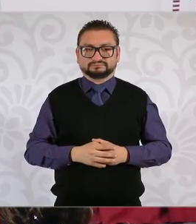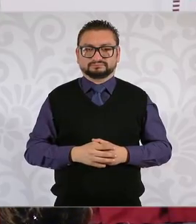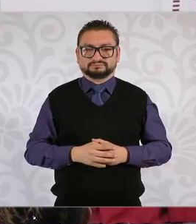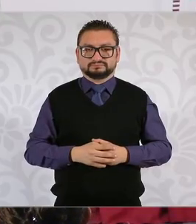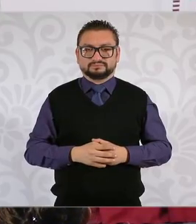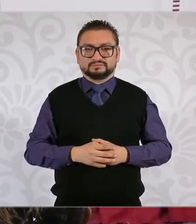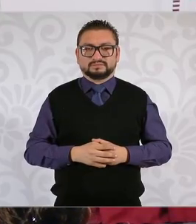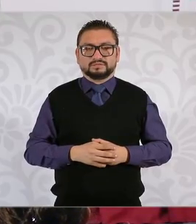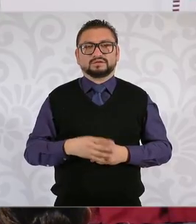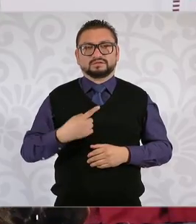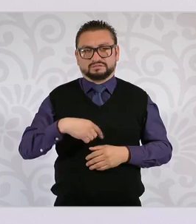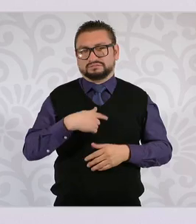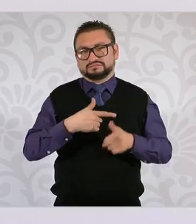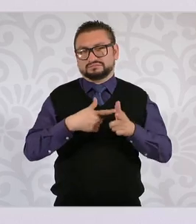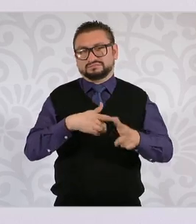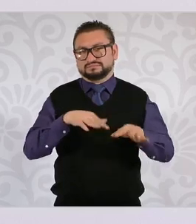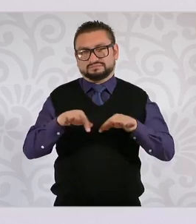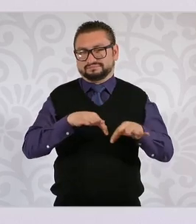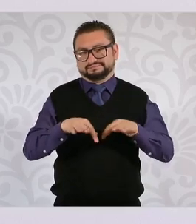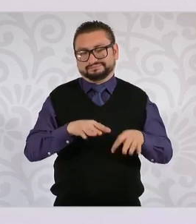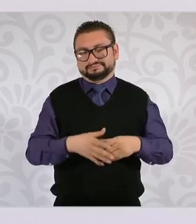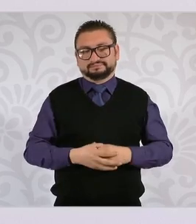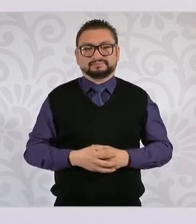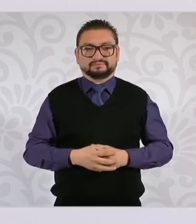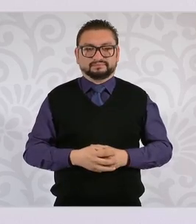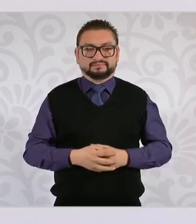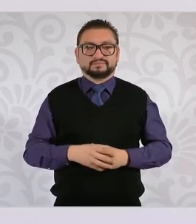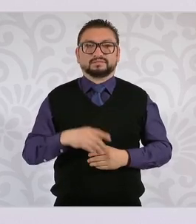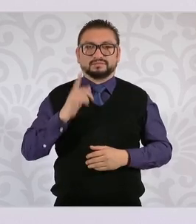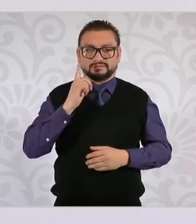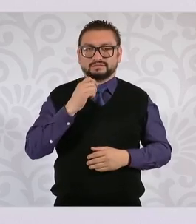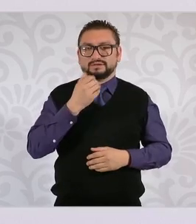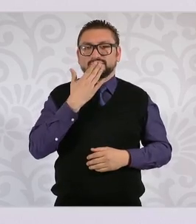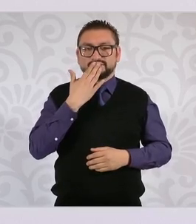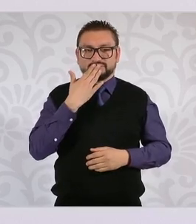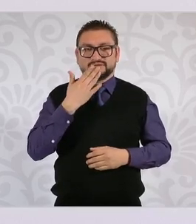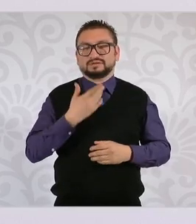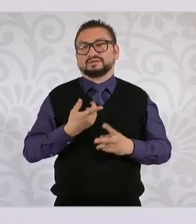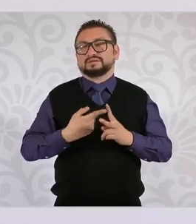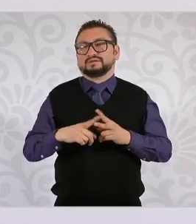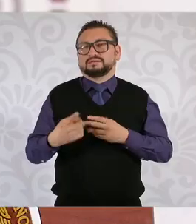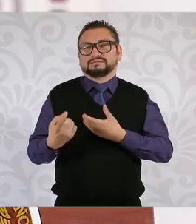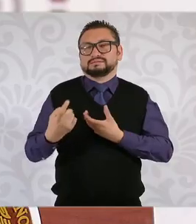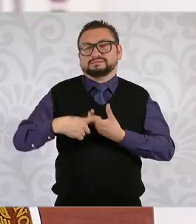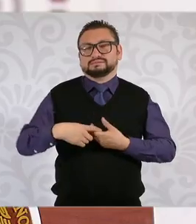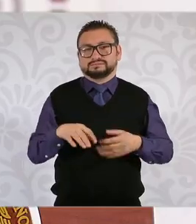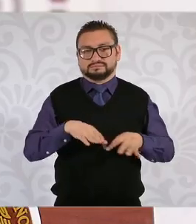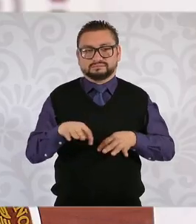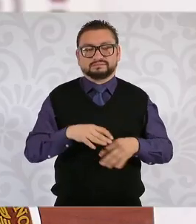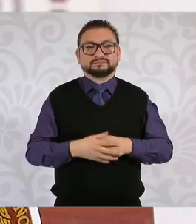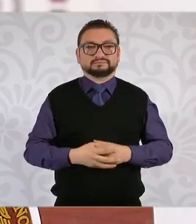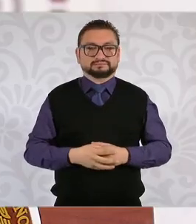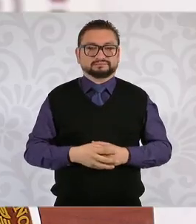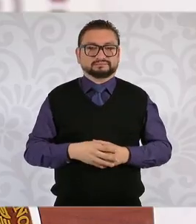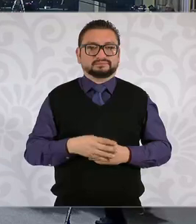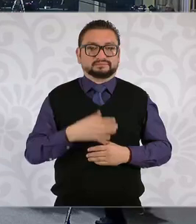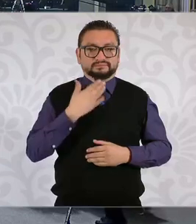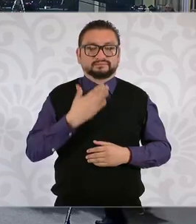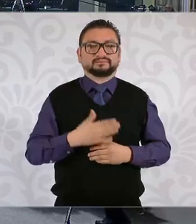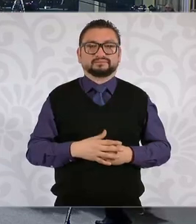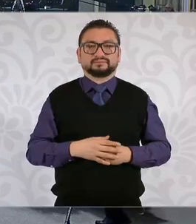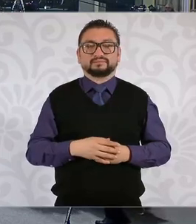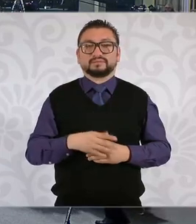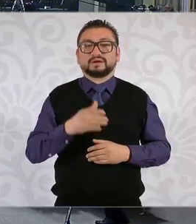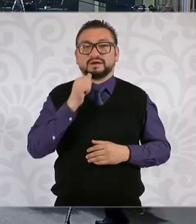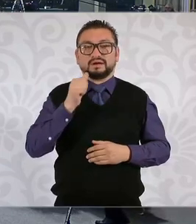no, vamos a estar trabajando aquí la vamos a esperar en Sonora la acabamos de entrar Presidenta mire, ayer la